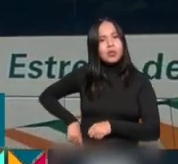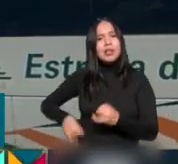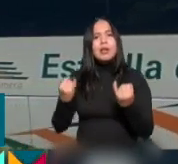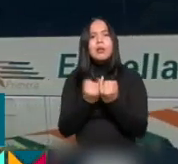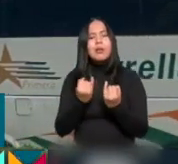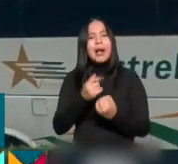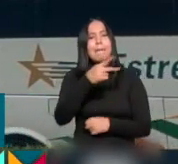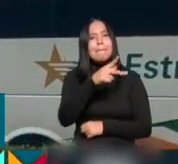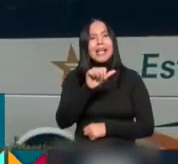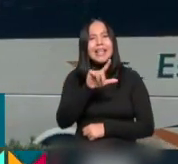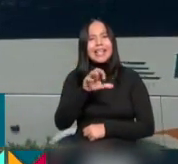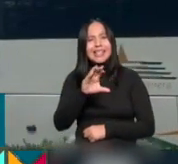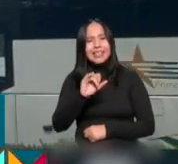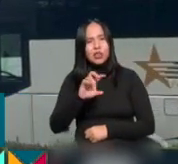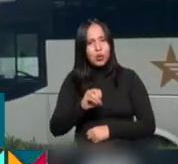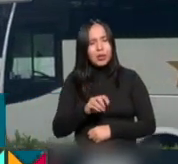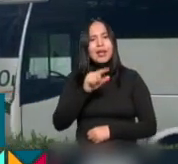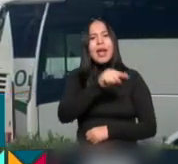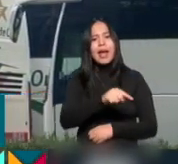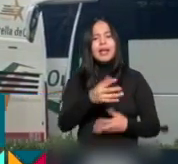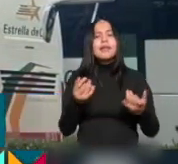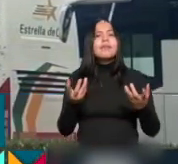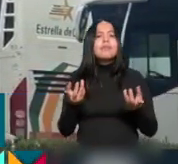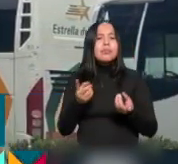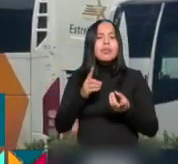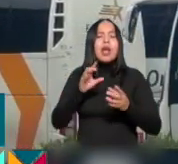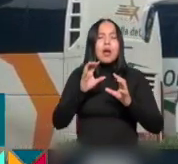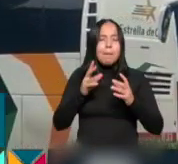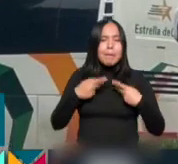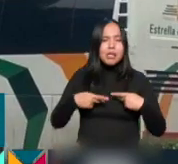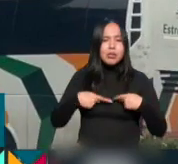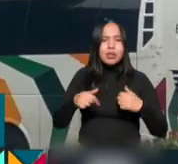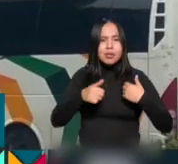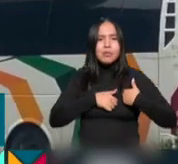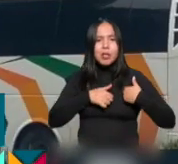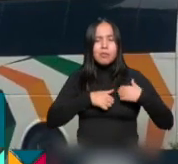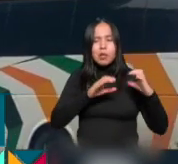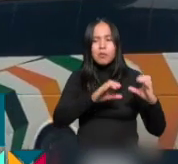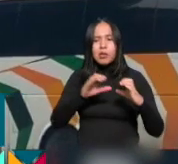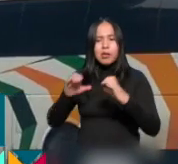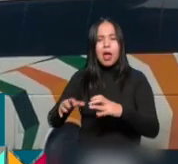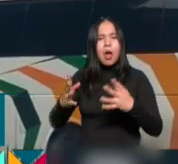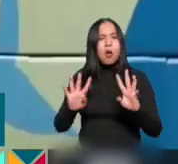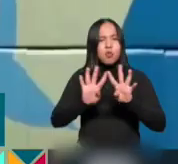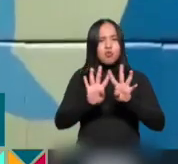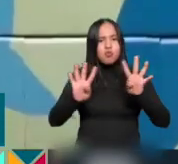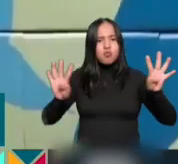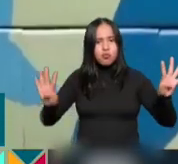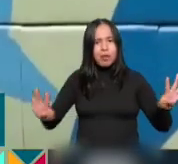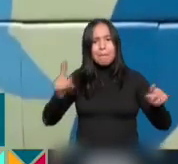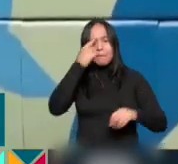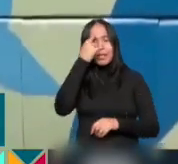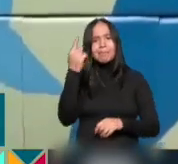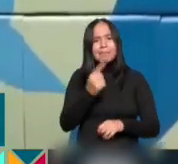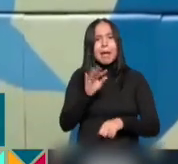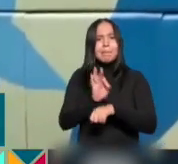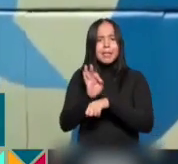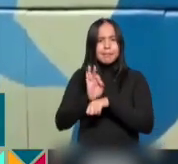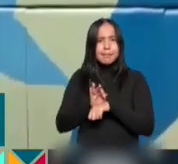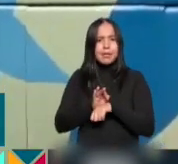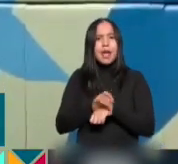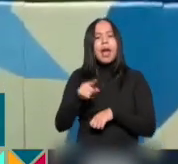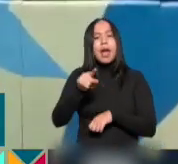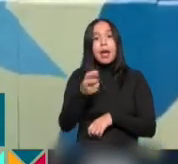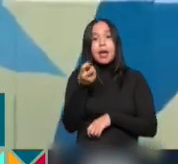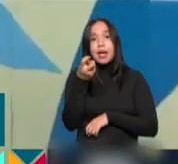Palacio Nacional, inmuebles que junto al Senado ya se encuentran resguardados por las autoridades con vallas metálicas como medida preventiva. Estas